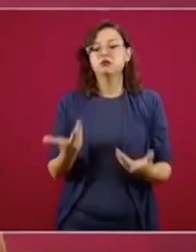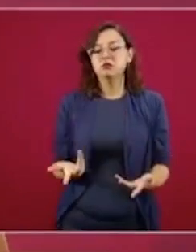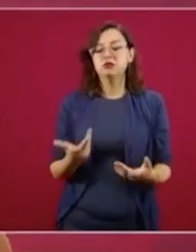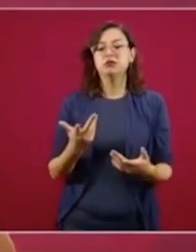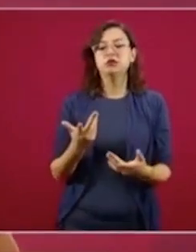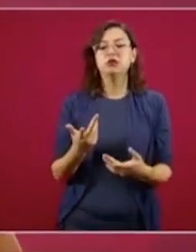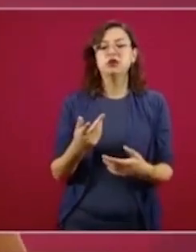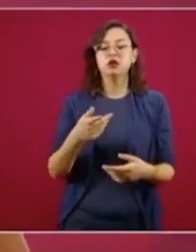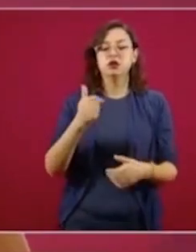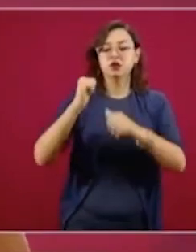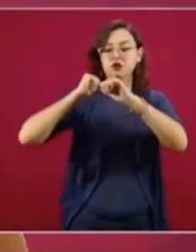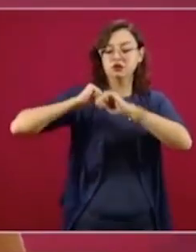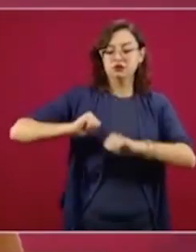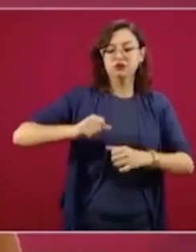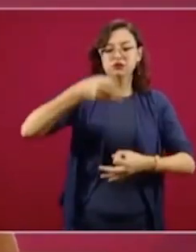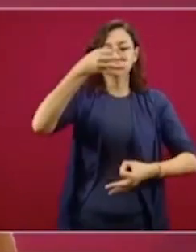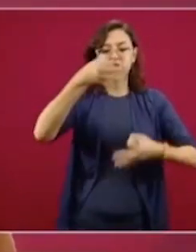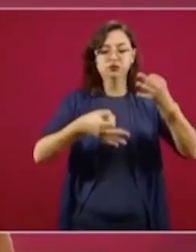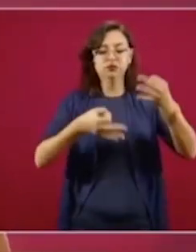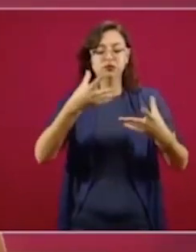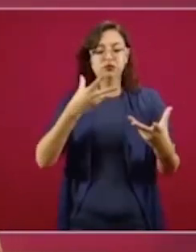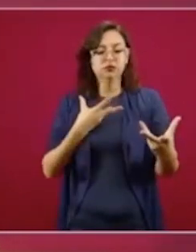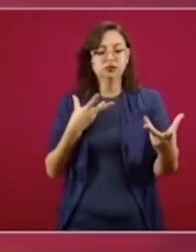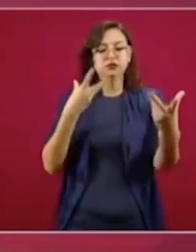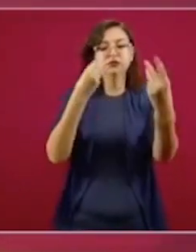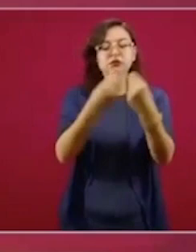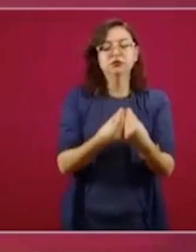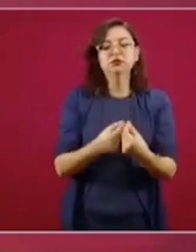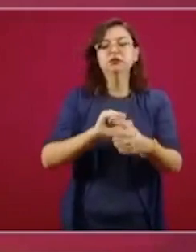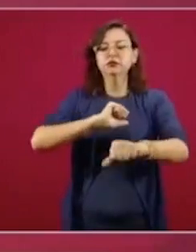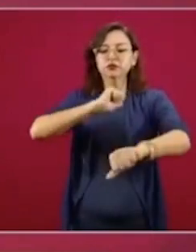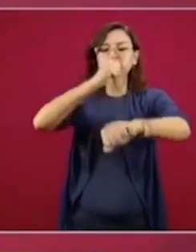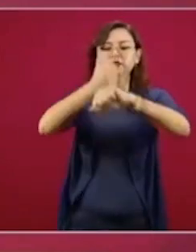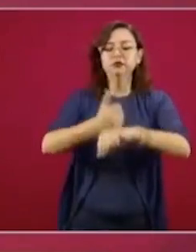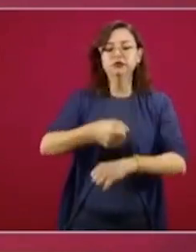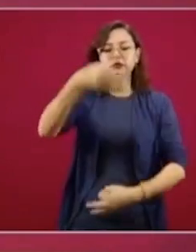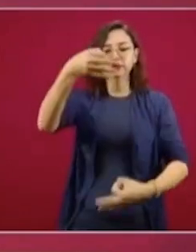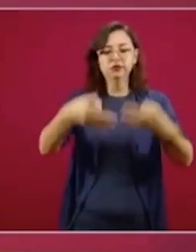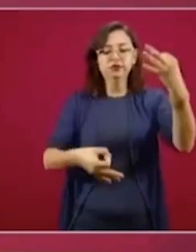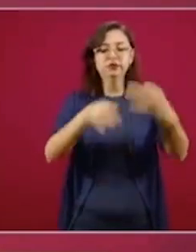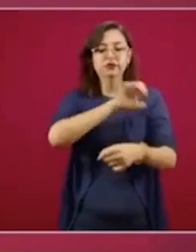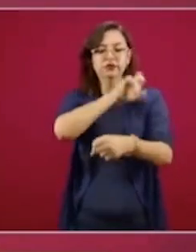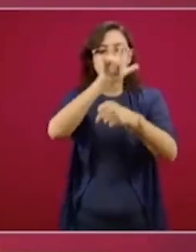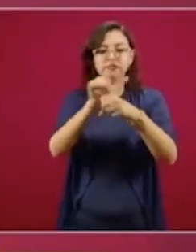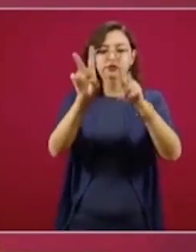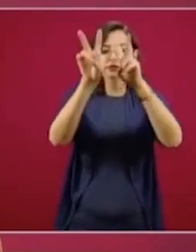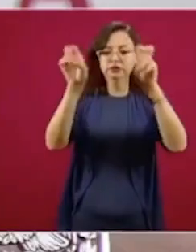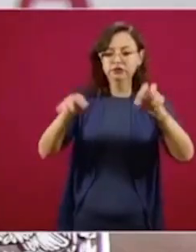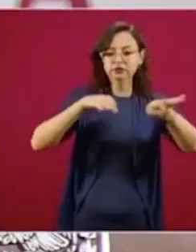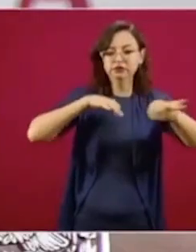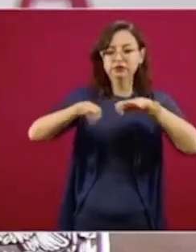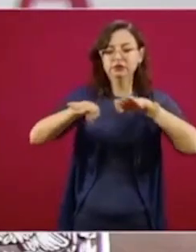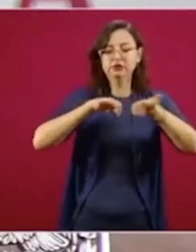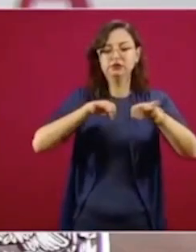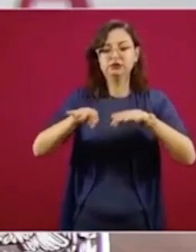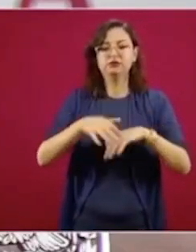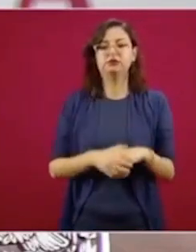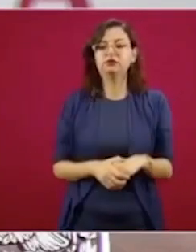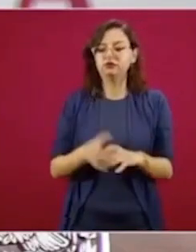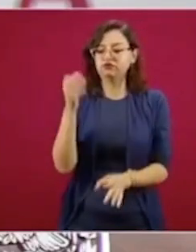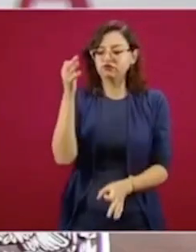los poderes judiciales la creación de tribunales especializados en materia laboral, juicios